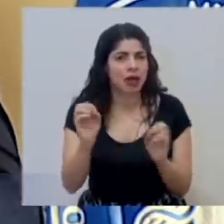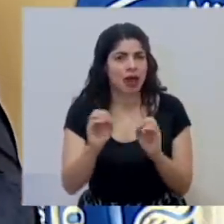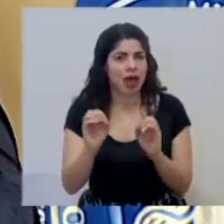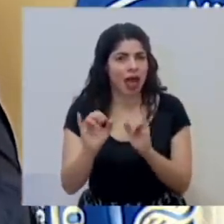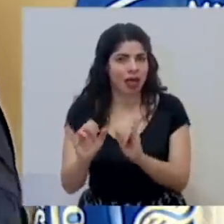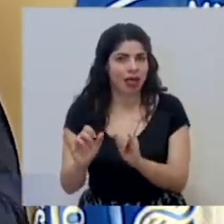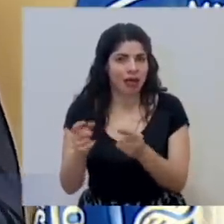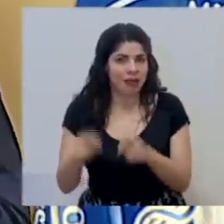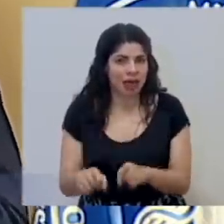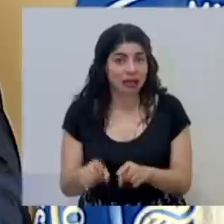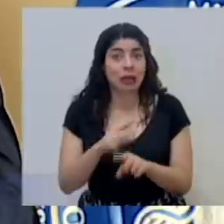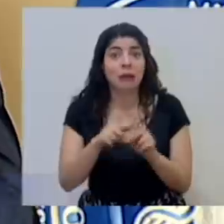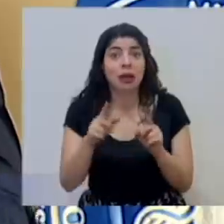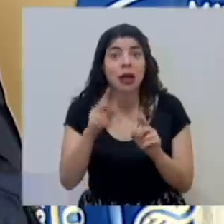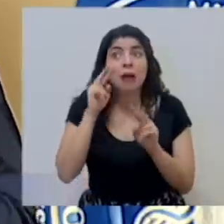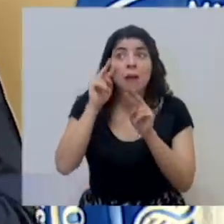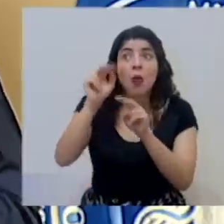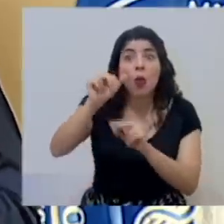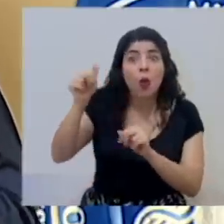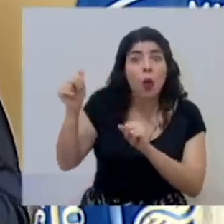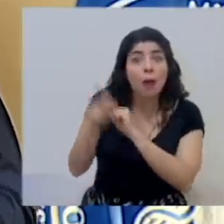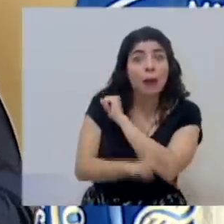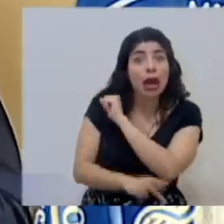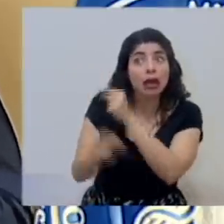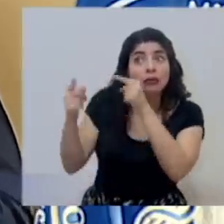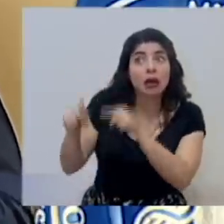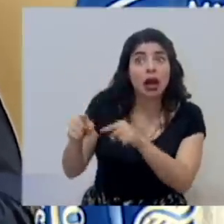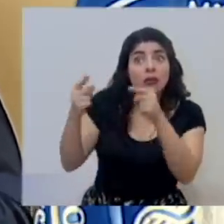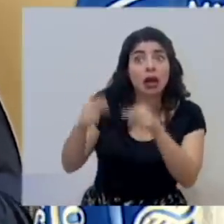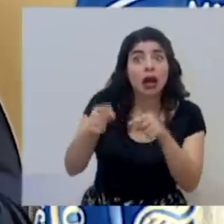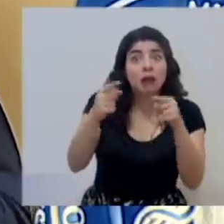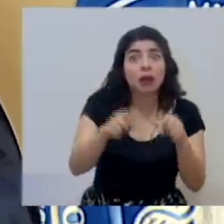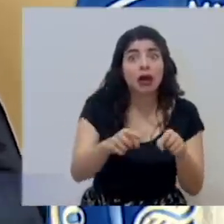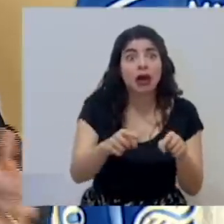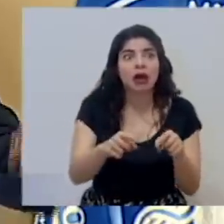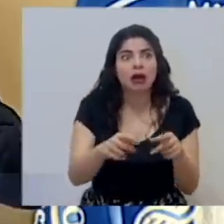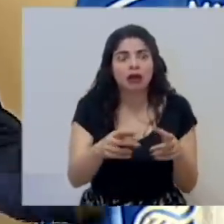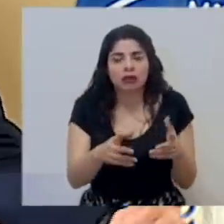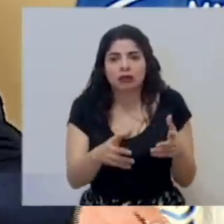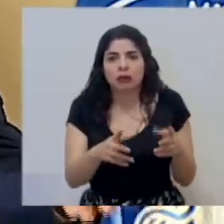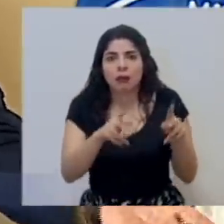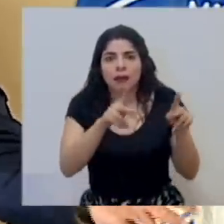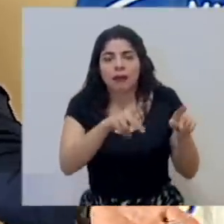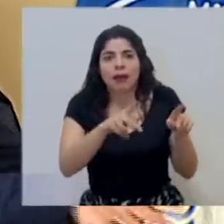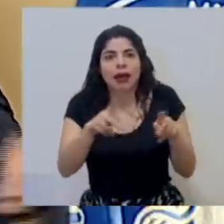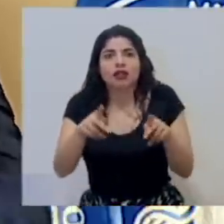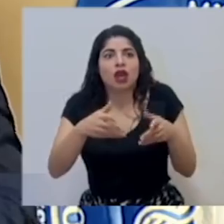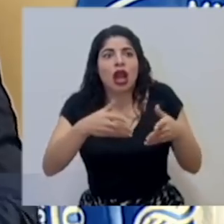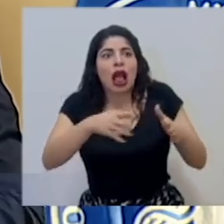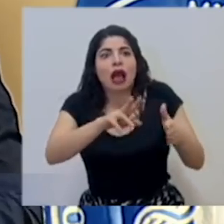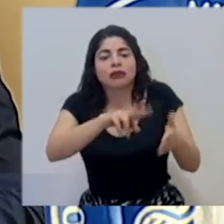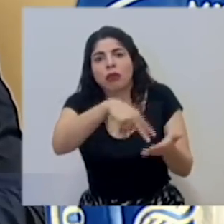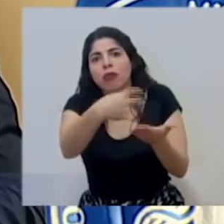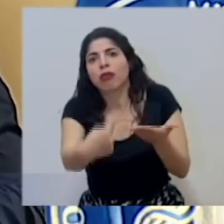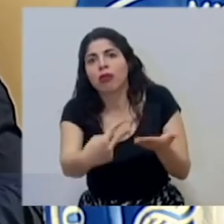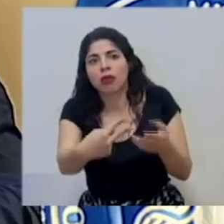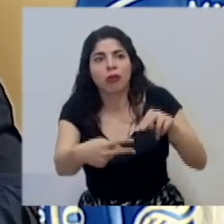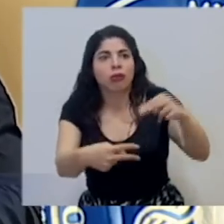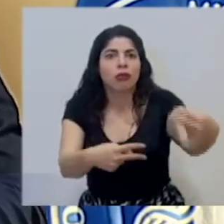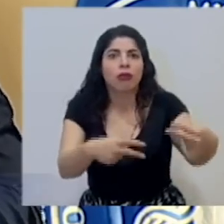Pero podremos recordar imágenes de otras latitudes cuando hay personas que aparecen en la calle.